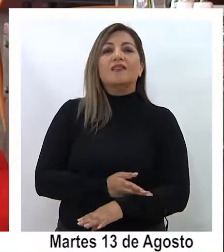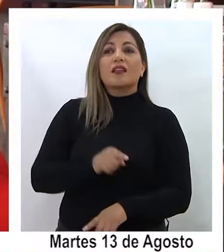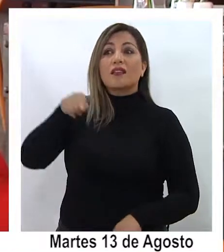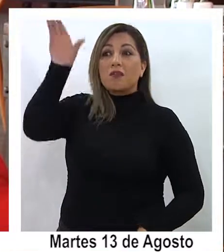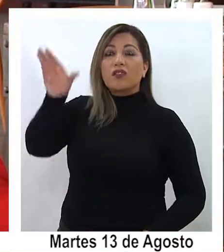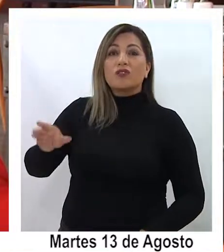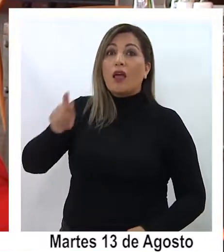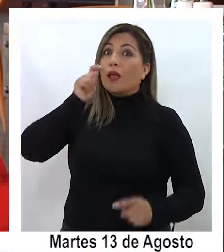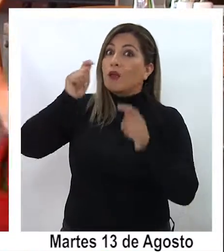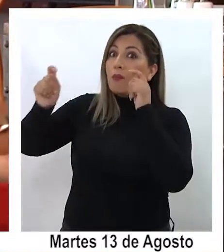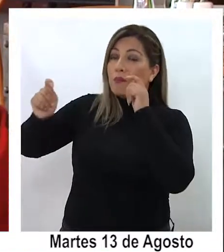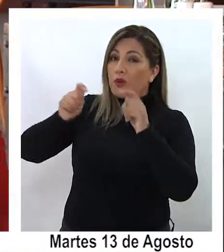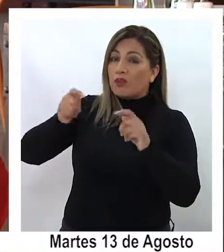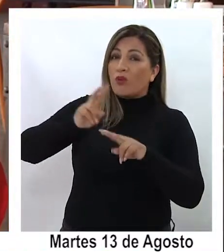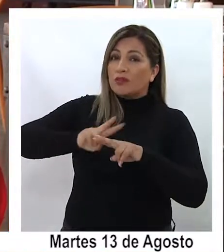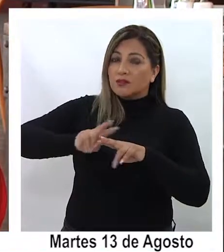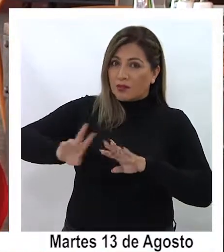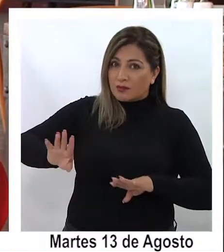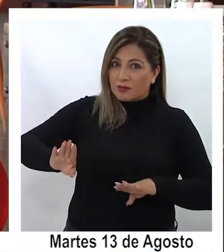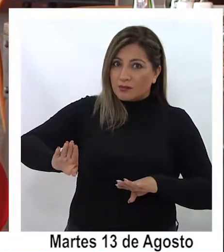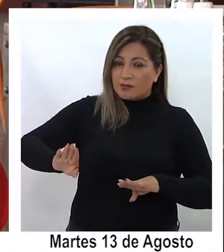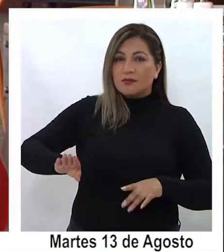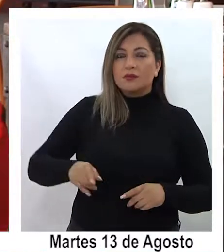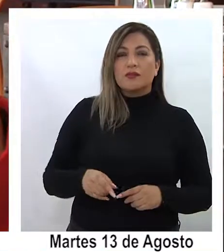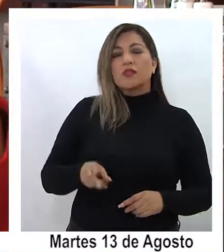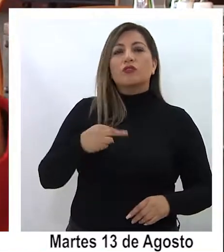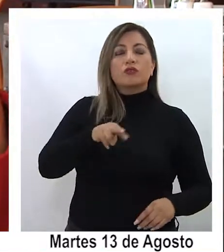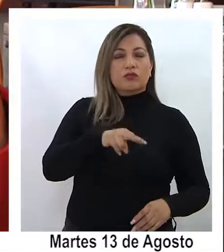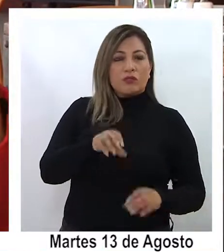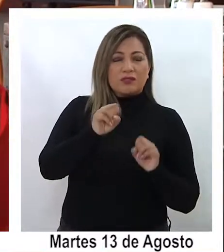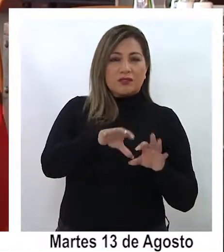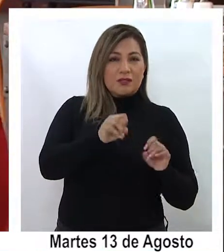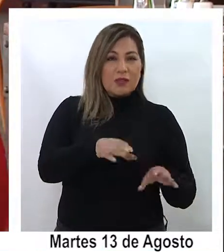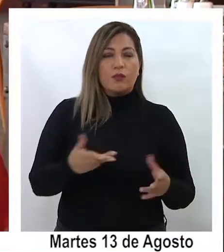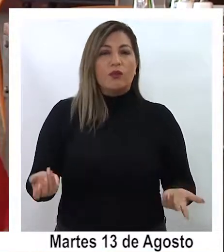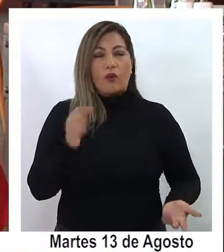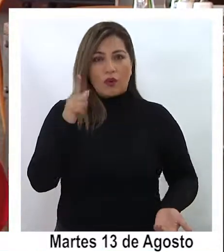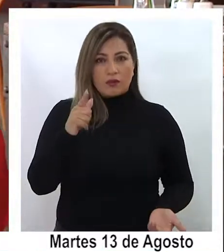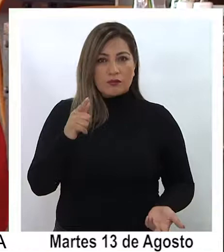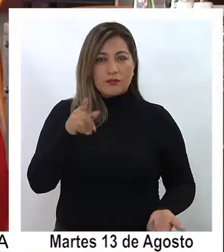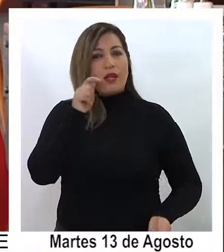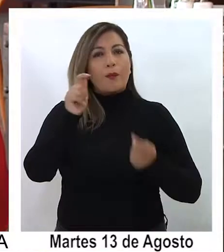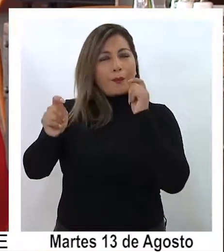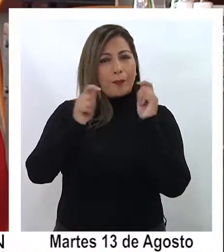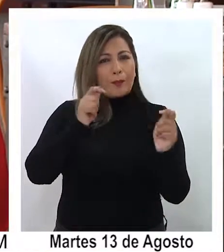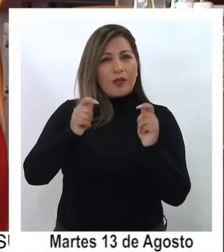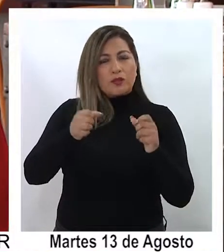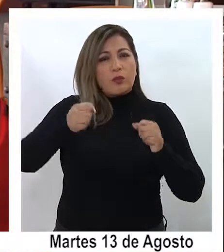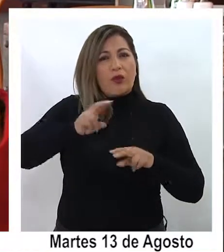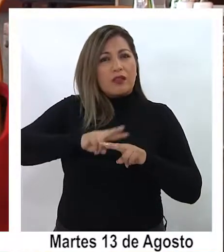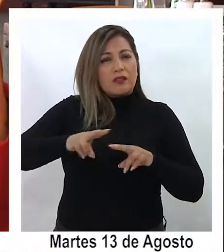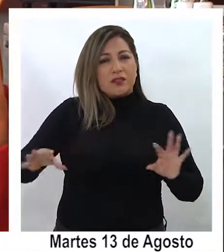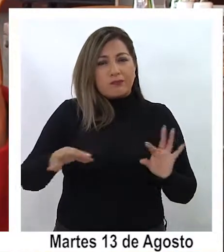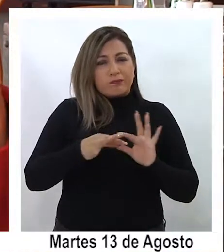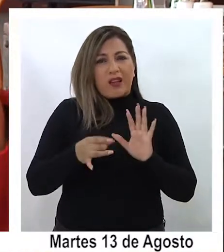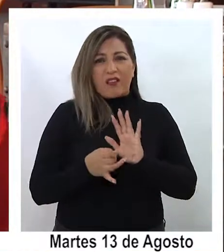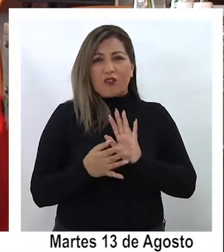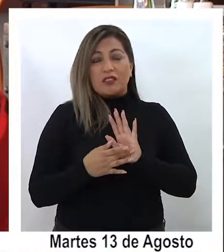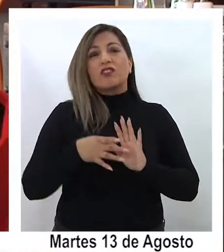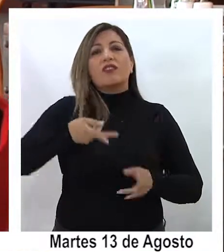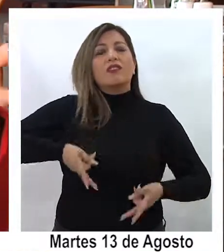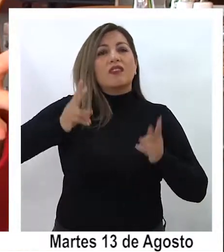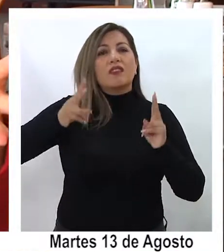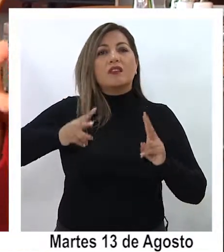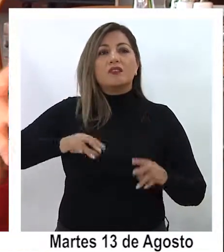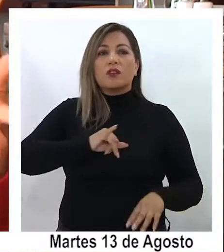lógica que entienden bien por lo tanto lo que se transmite es la idea de que estos riesgos que pueden estar asociados a la vulneración de derechos se